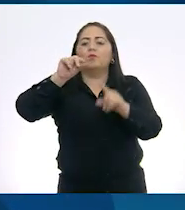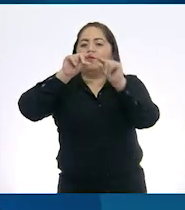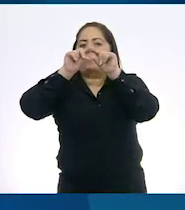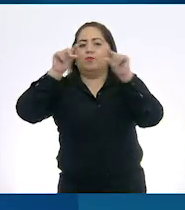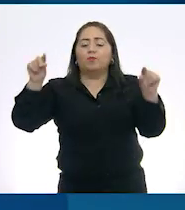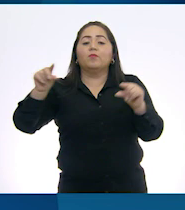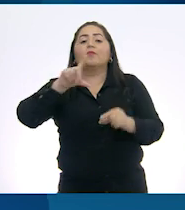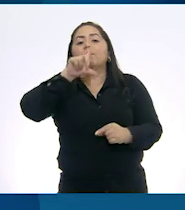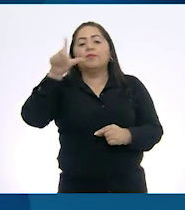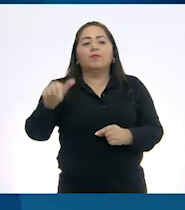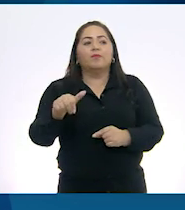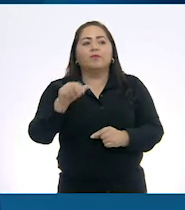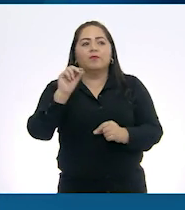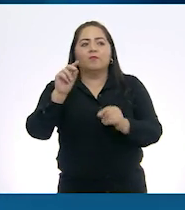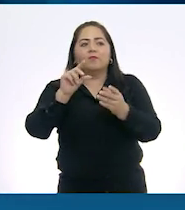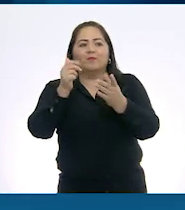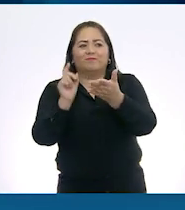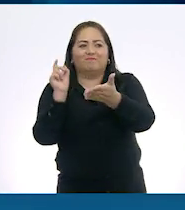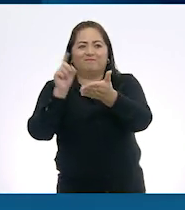Y le damos a Nuevo.